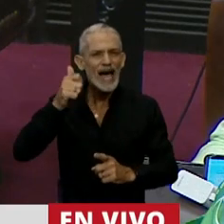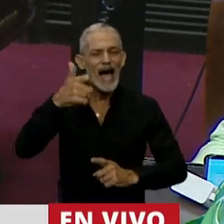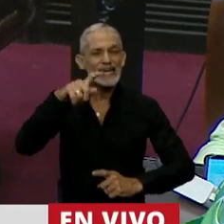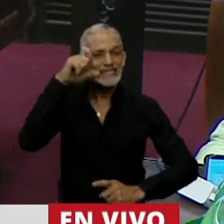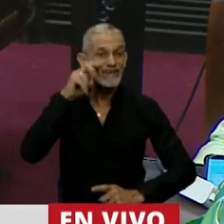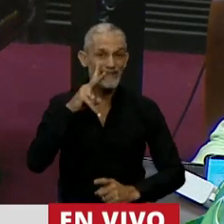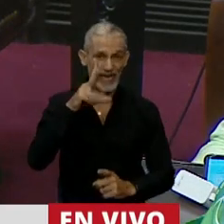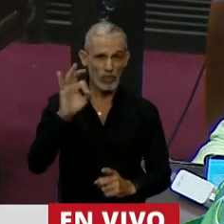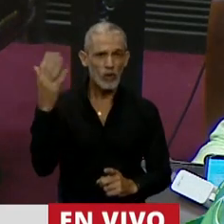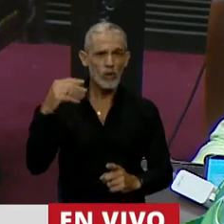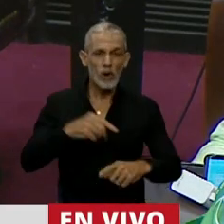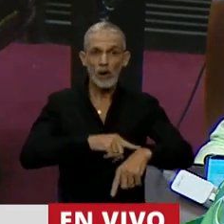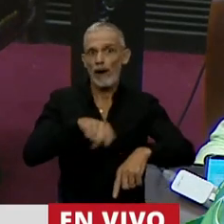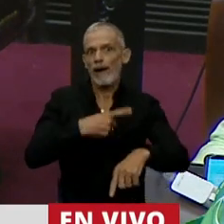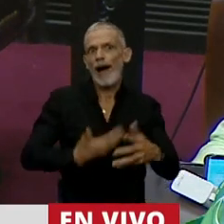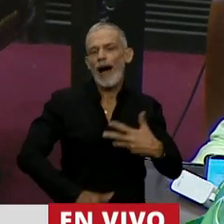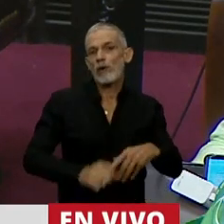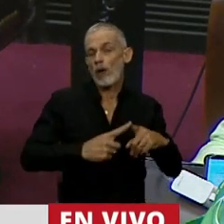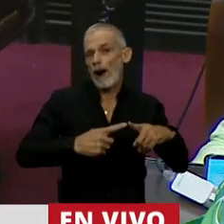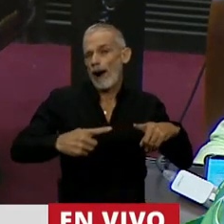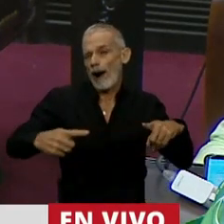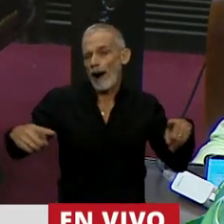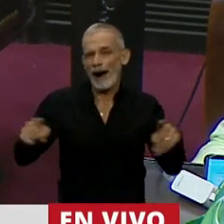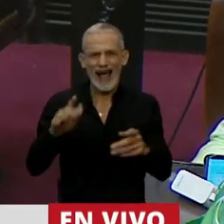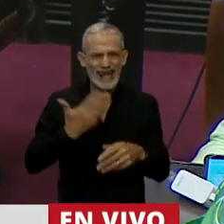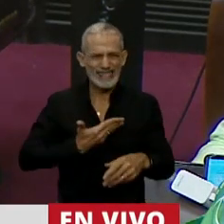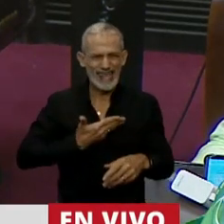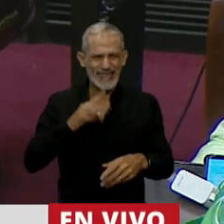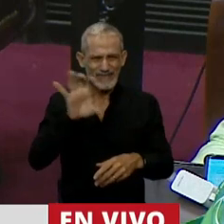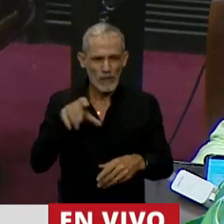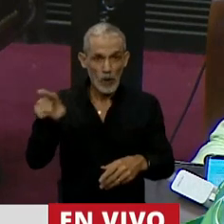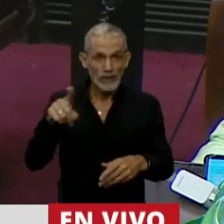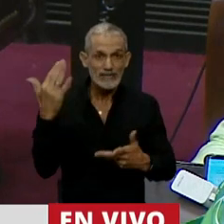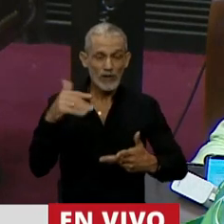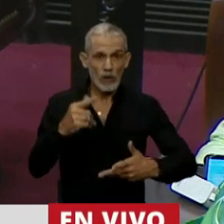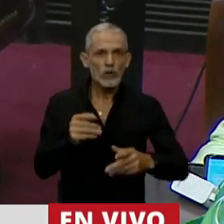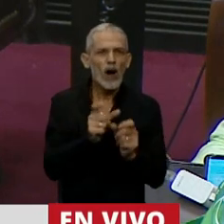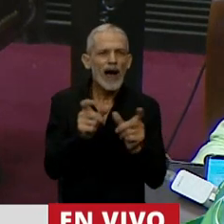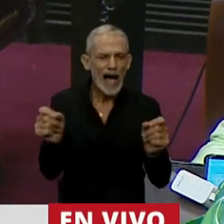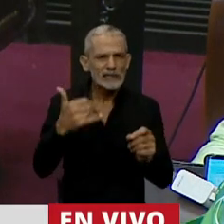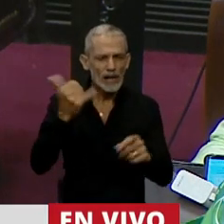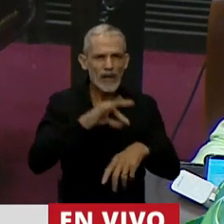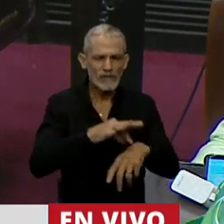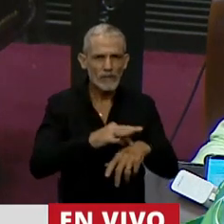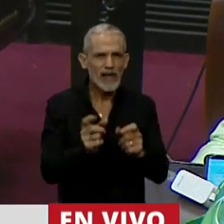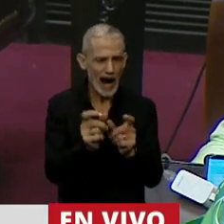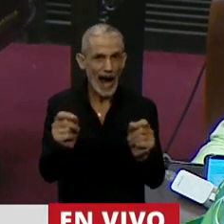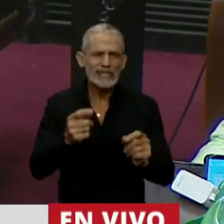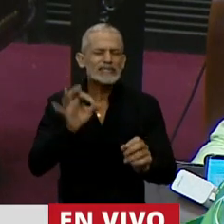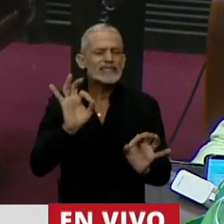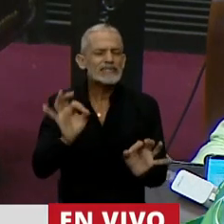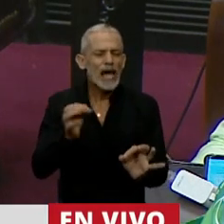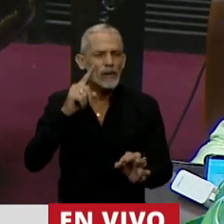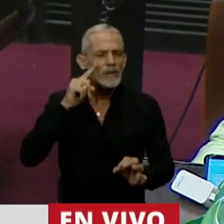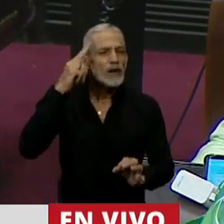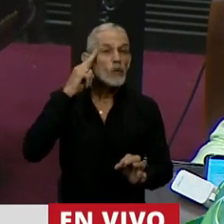cuando dilataron el aborto por allá en Santa Fe, cuando era paciente oncológica. Y ustedes saben que